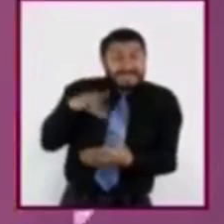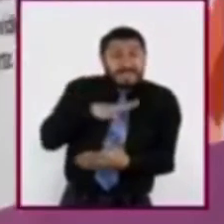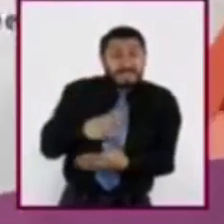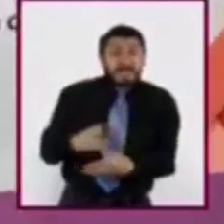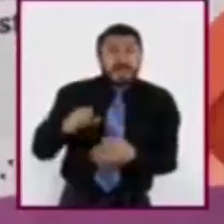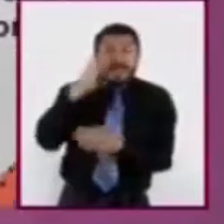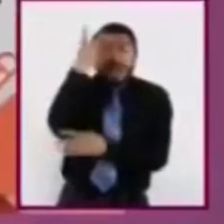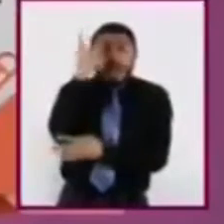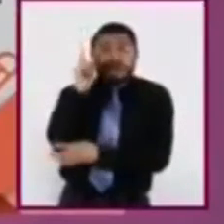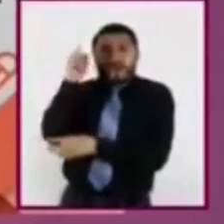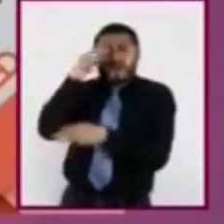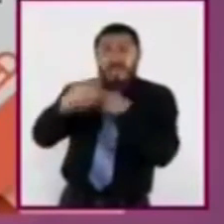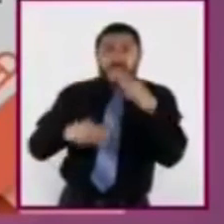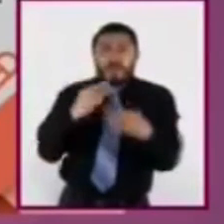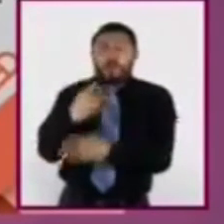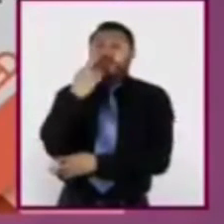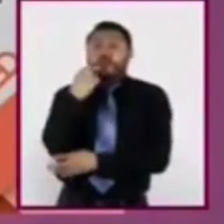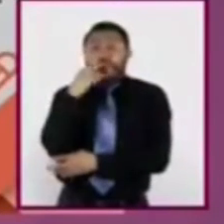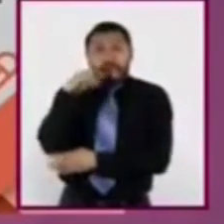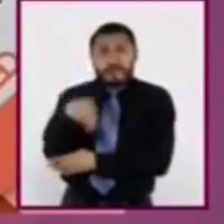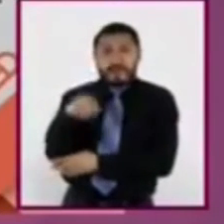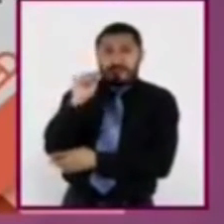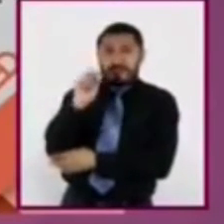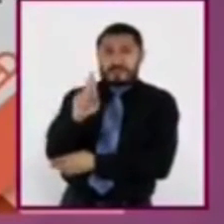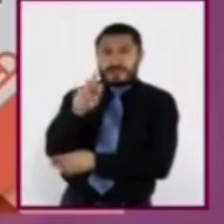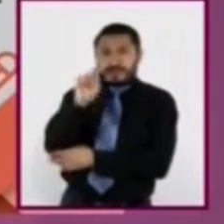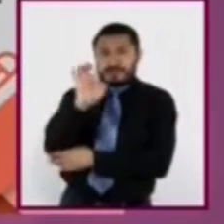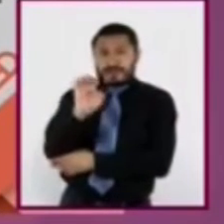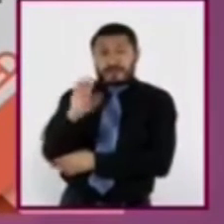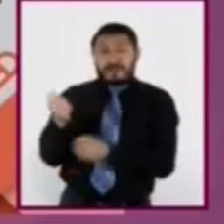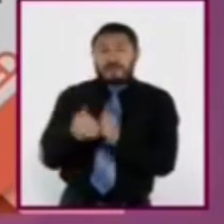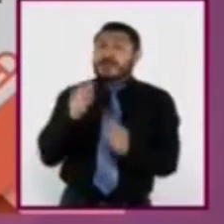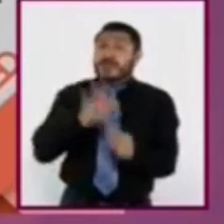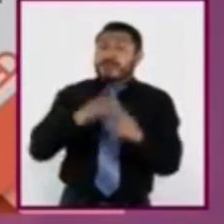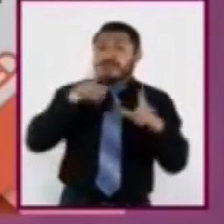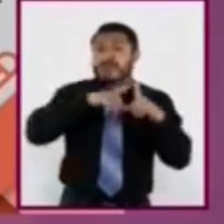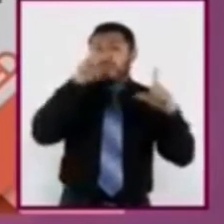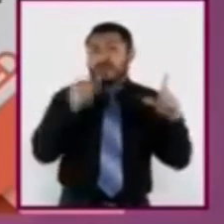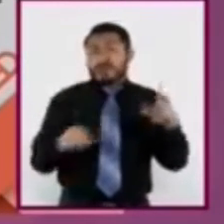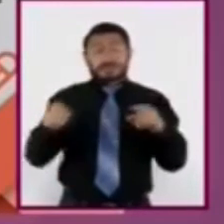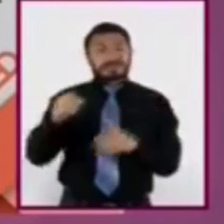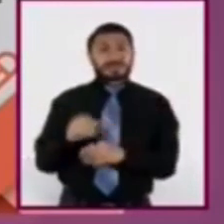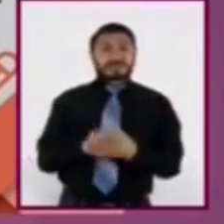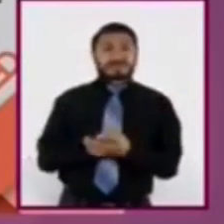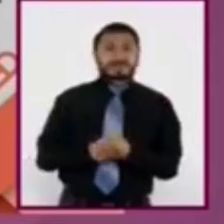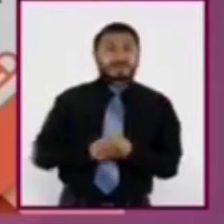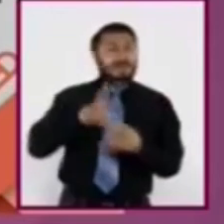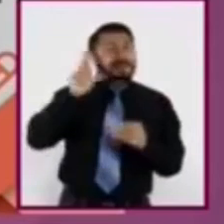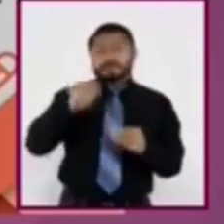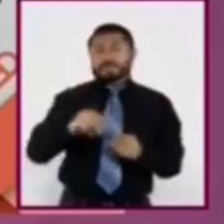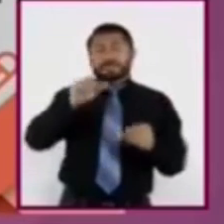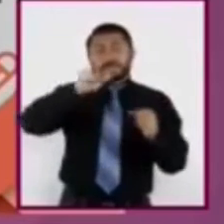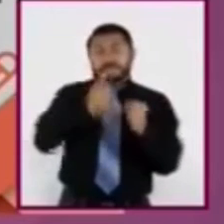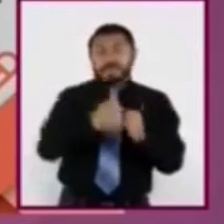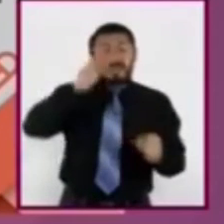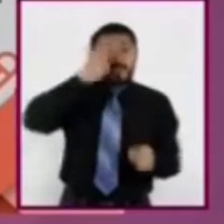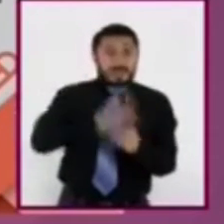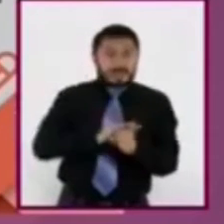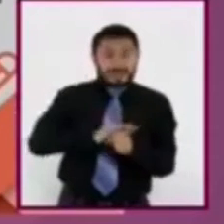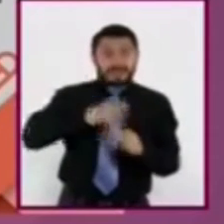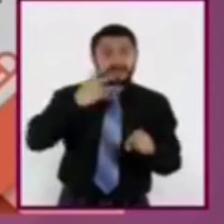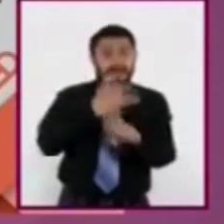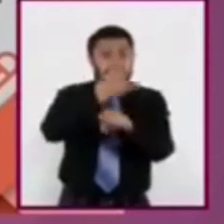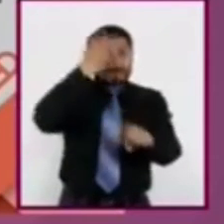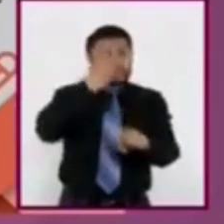planeta rojo. La Administración Nacional de Aeronáutica y del Espacio, NASA por sus siglas en